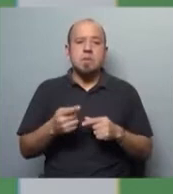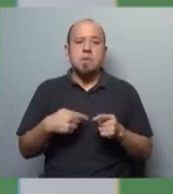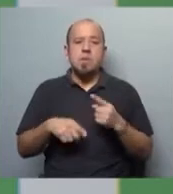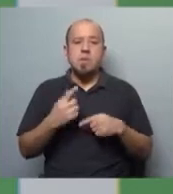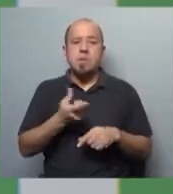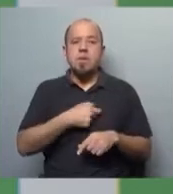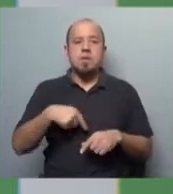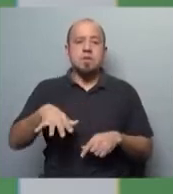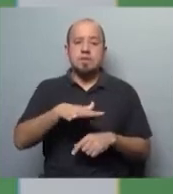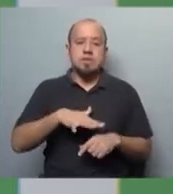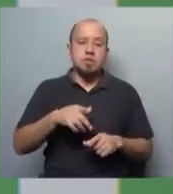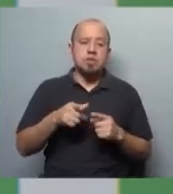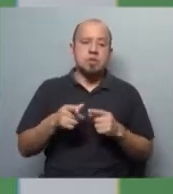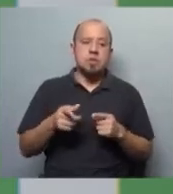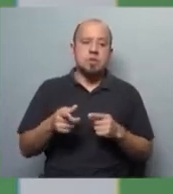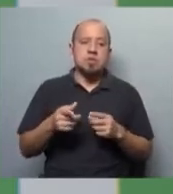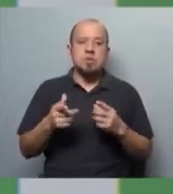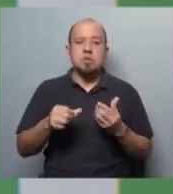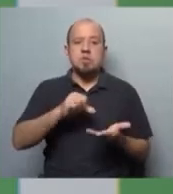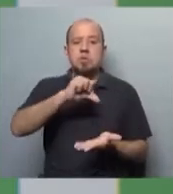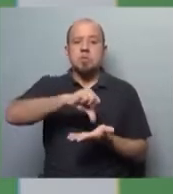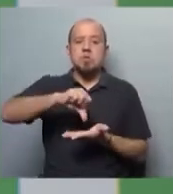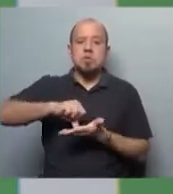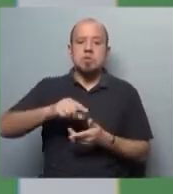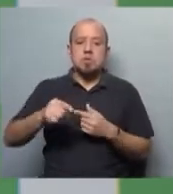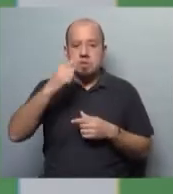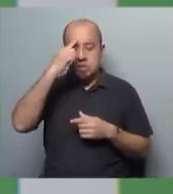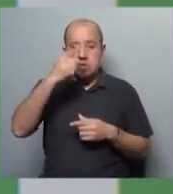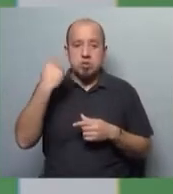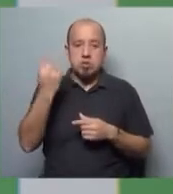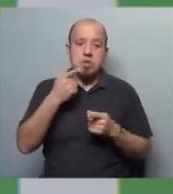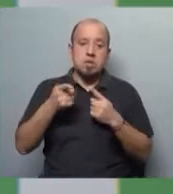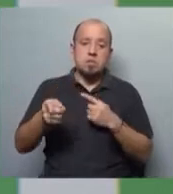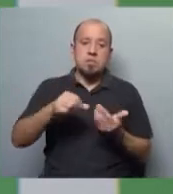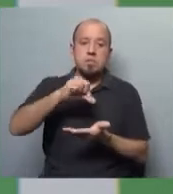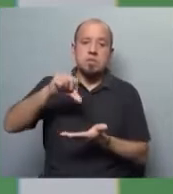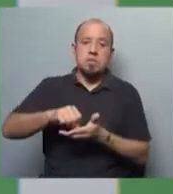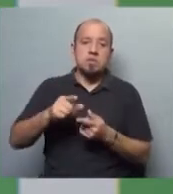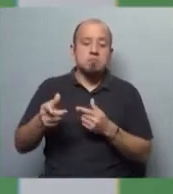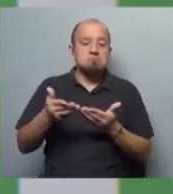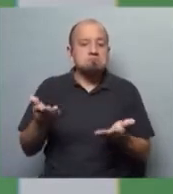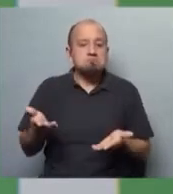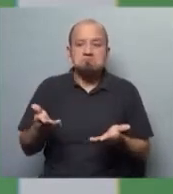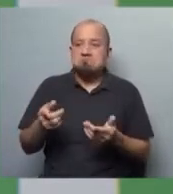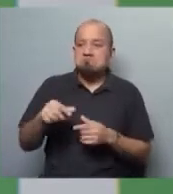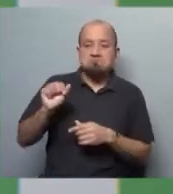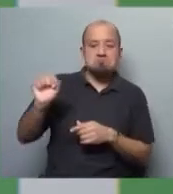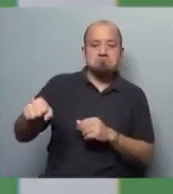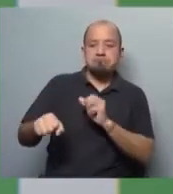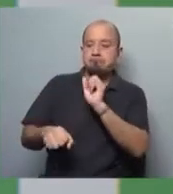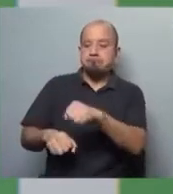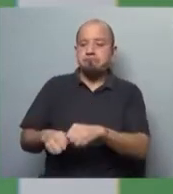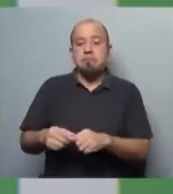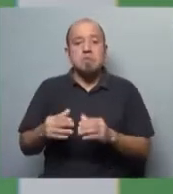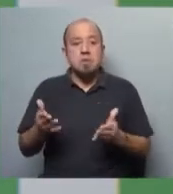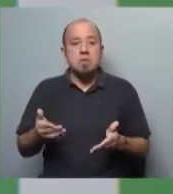la sociedad en general, los países, la llamada comunidad internacional, país que menos atención se da, a menos que